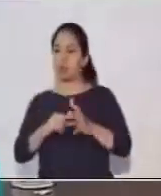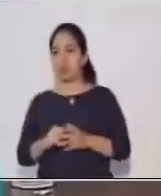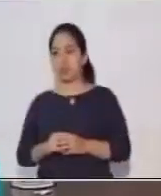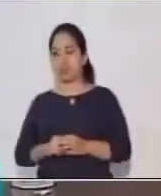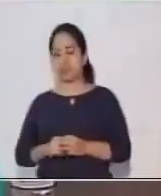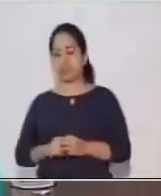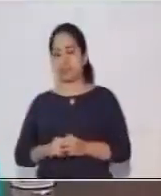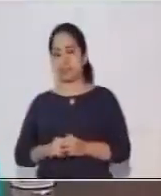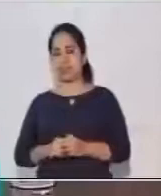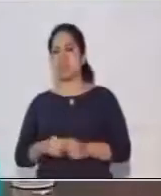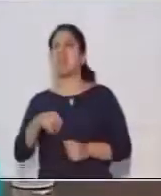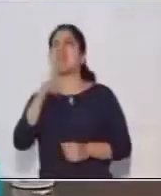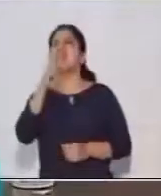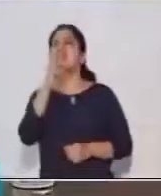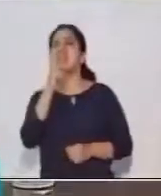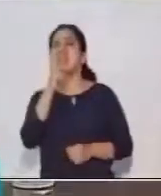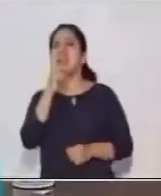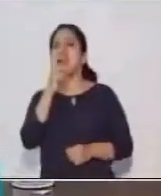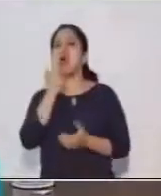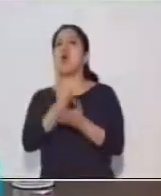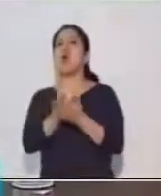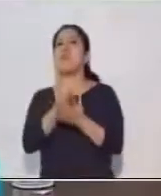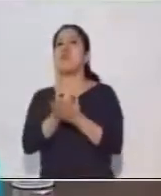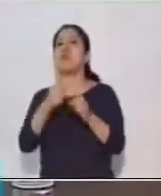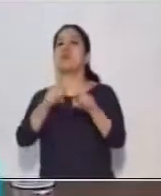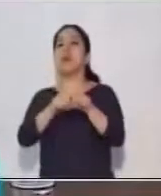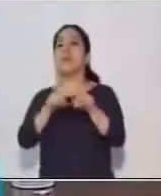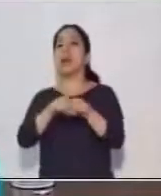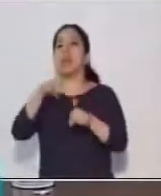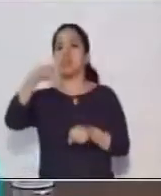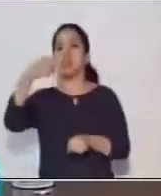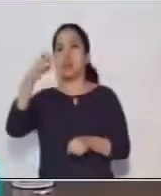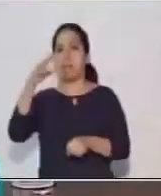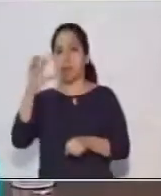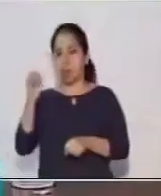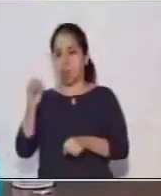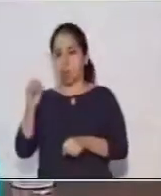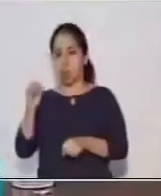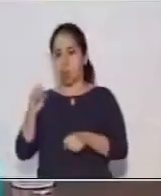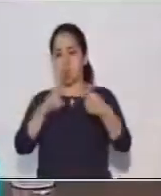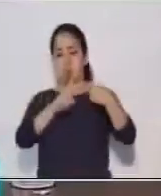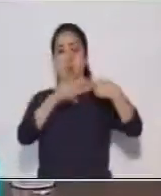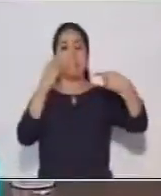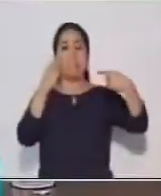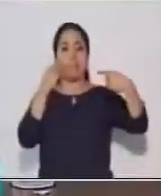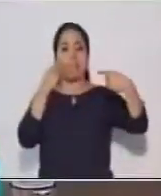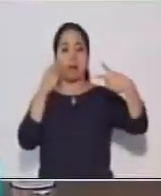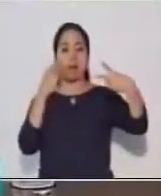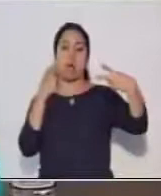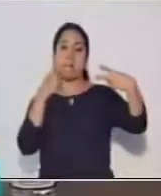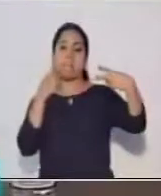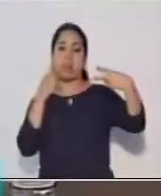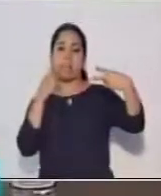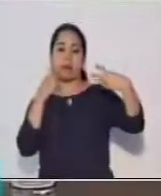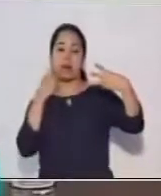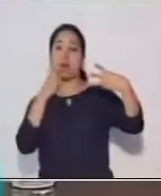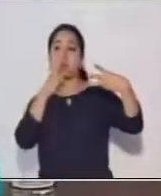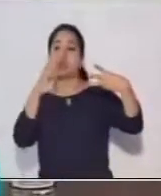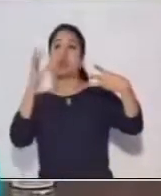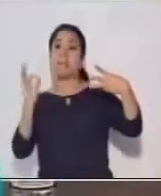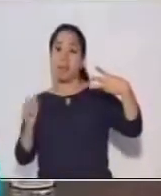¿Quién le compró los zapatos a Marco? ¿Su mamá, su papá o su hermana?